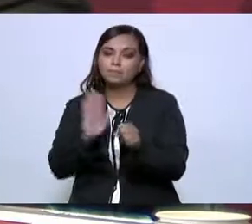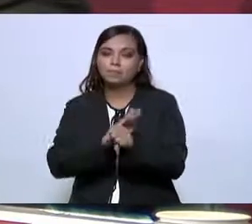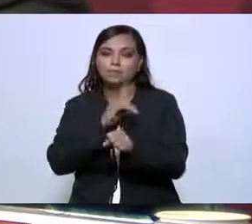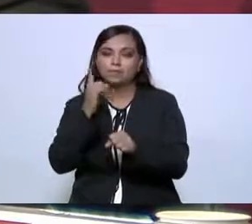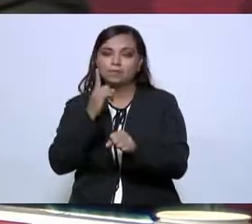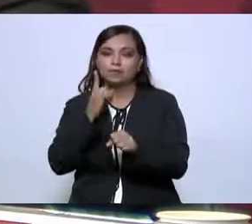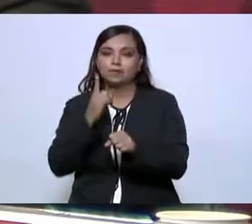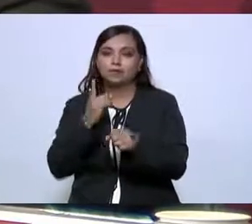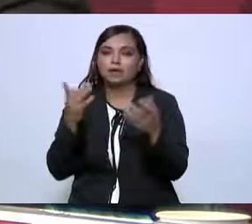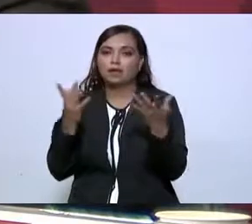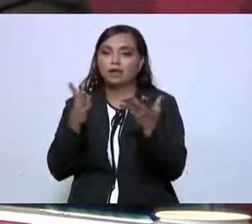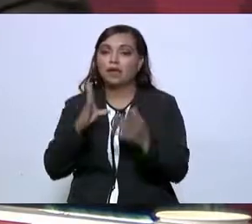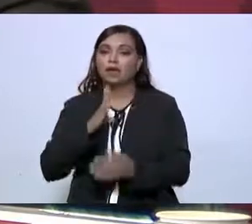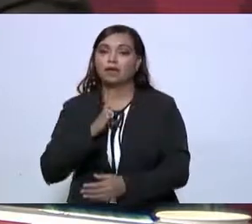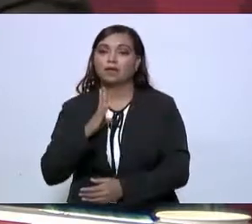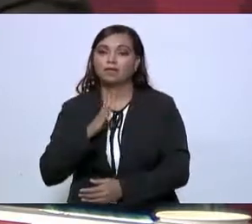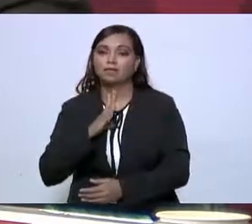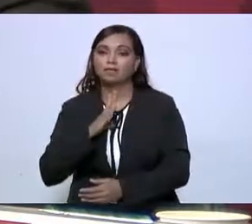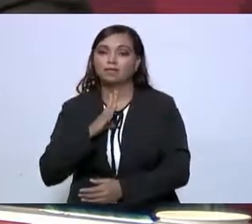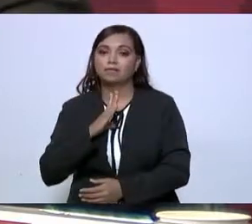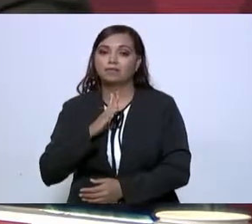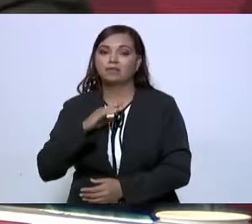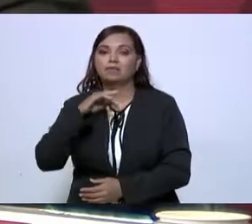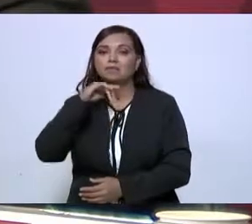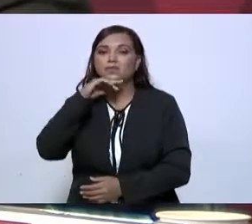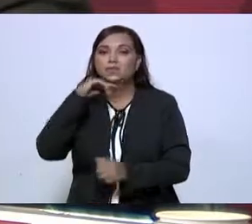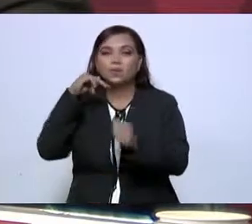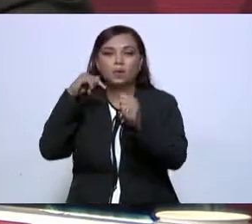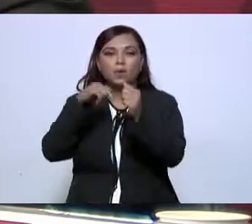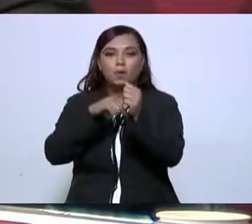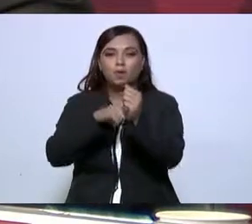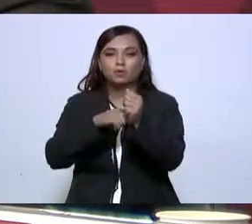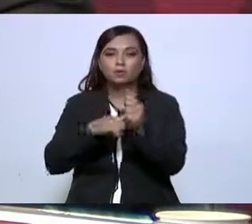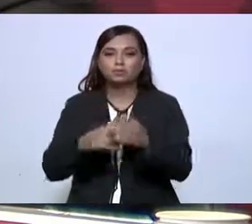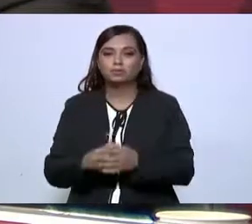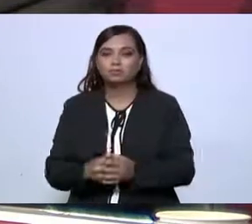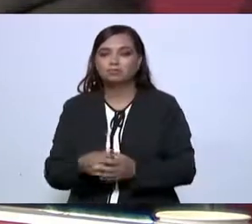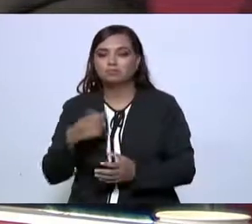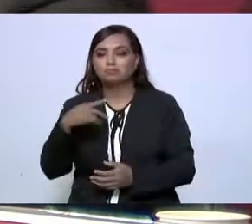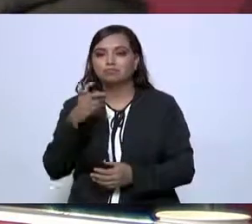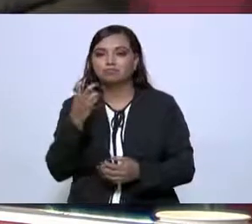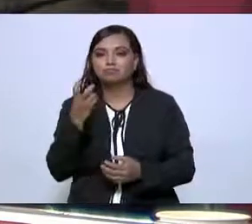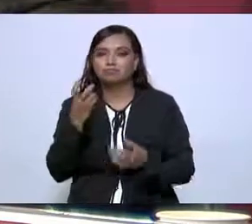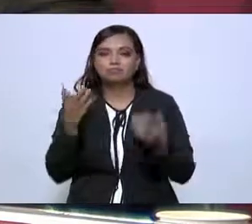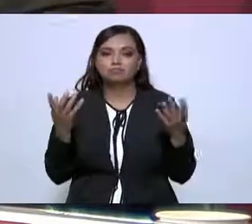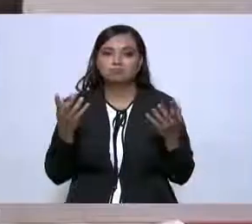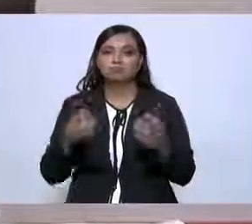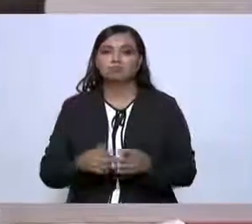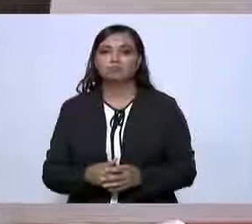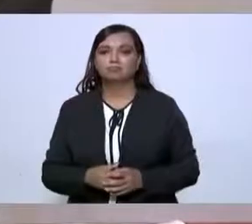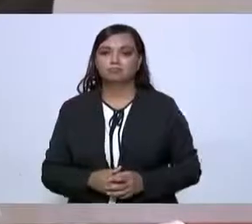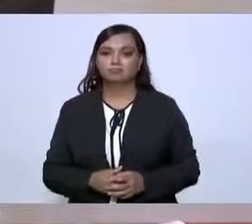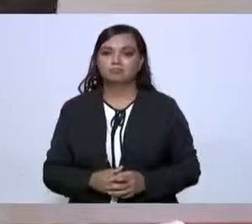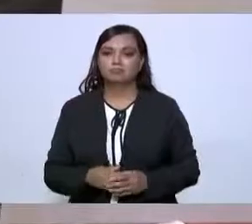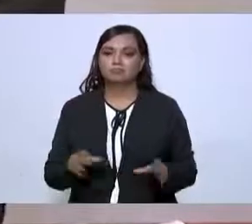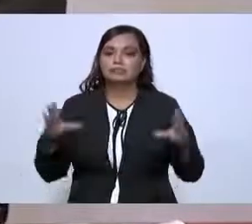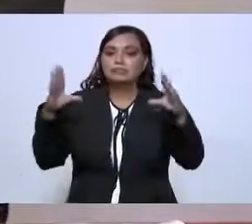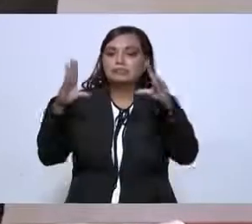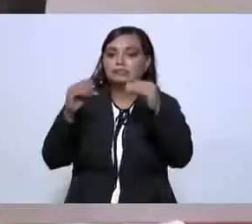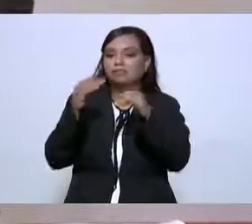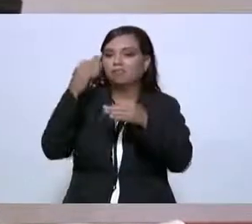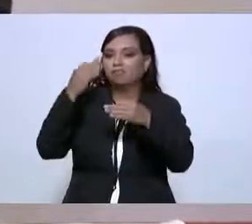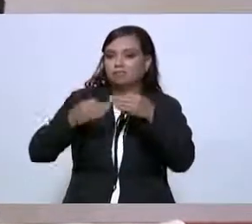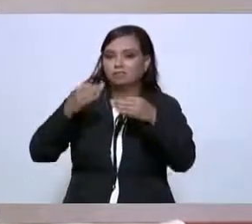imperaba la corrupción. Si se acaba con